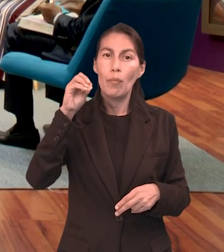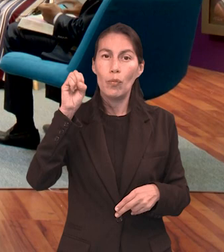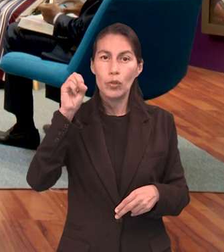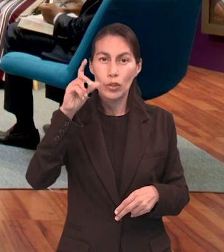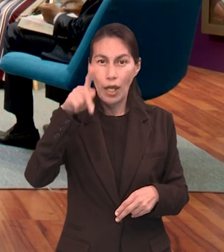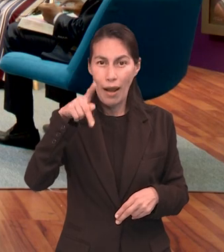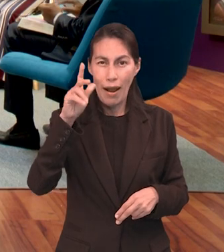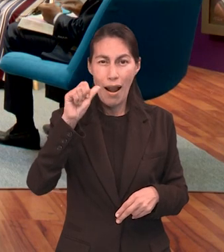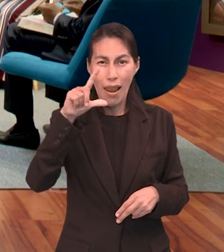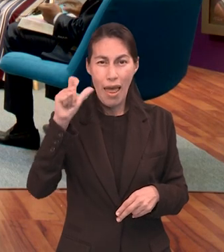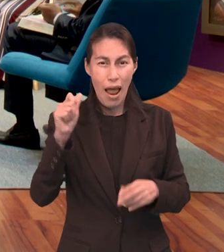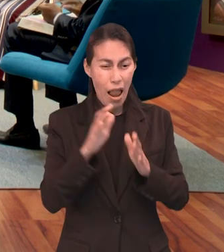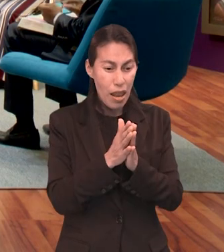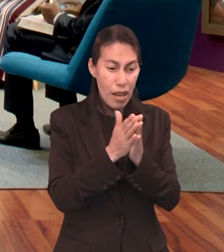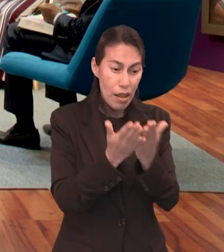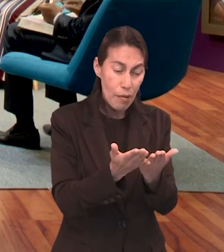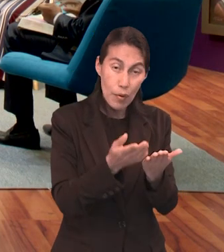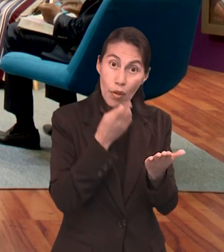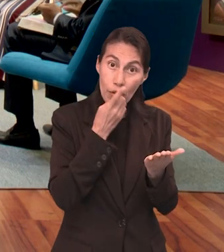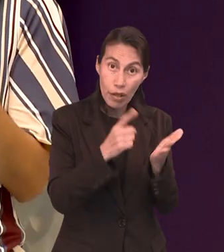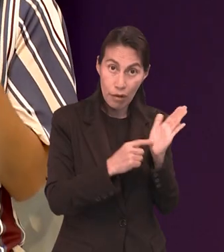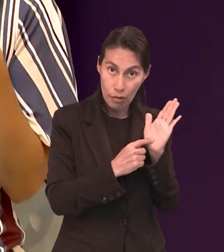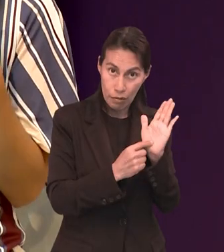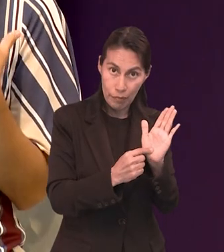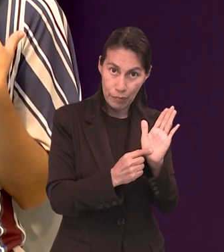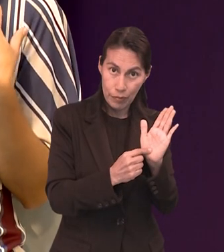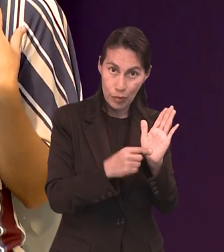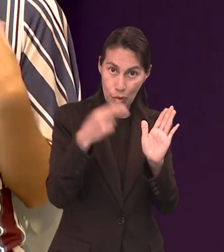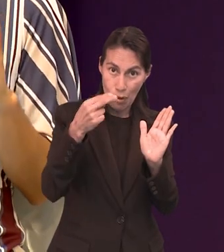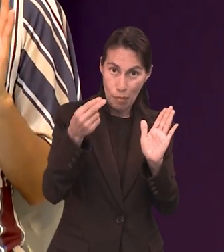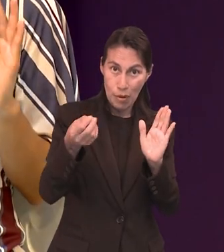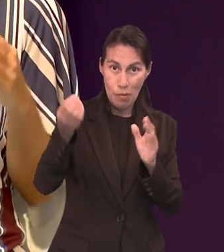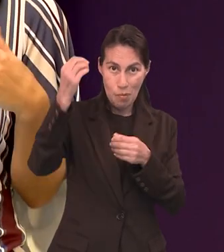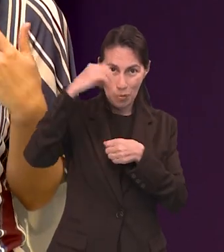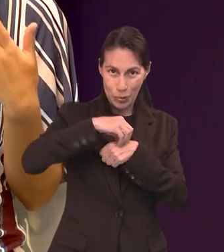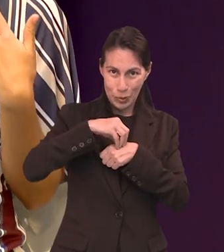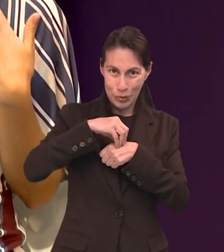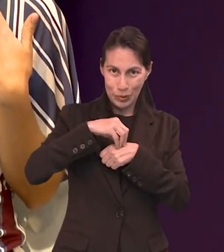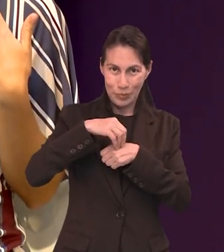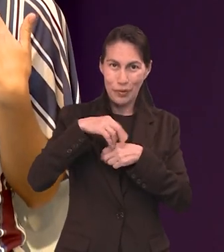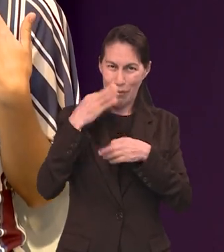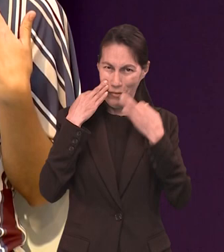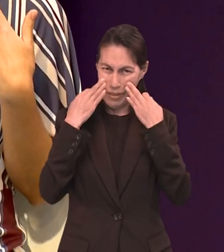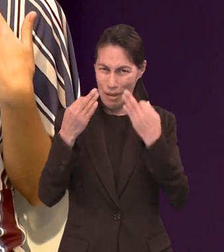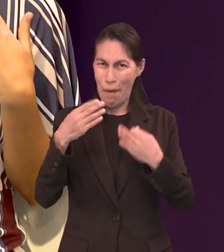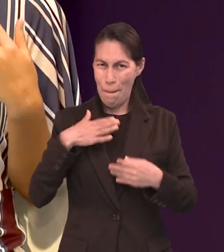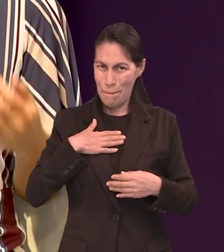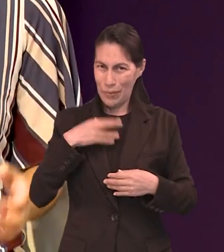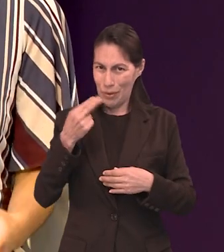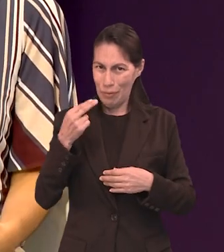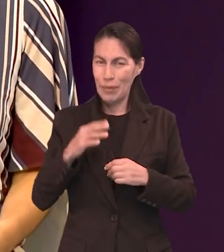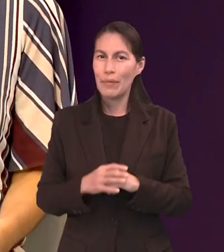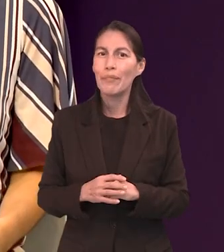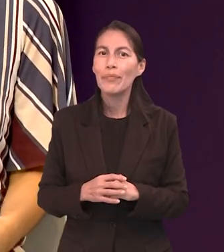libros, y él dijo una frase y le insertó su nombre. En este caso yo voy a insertar mi nombre.